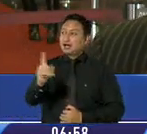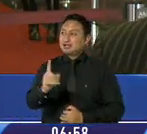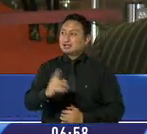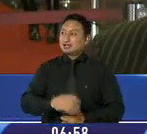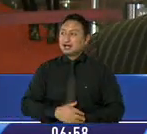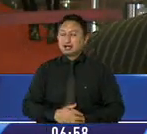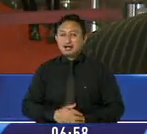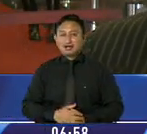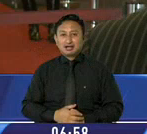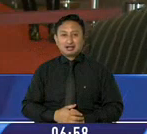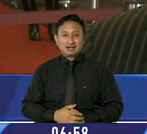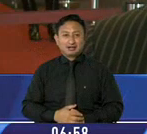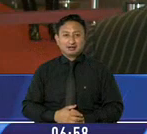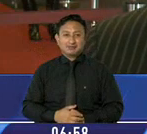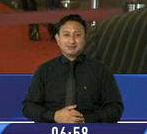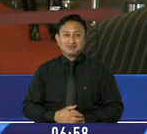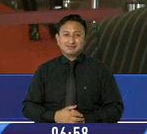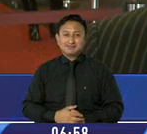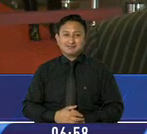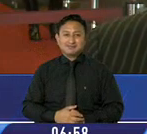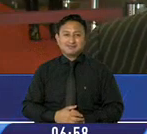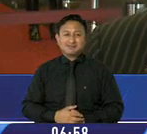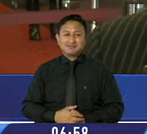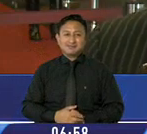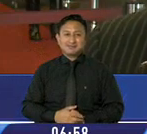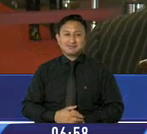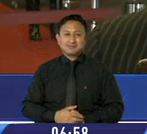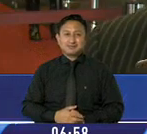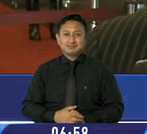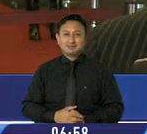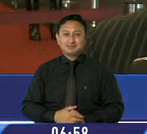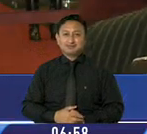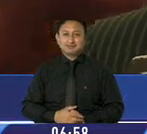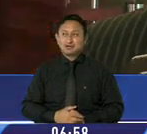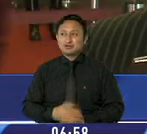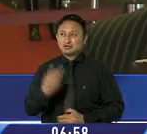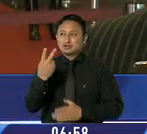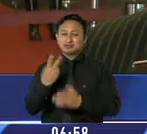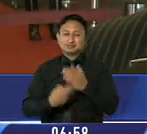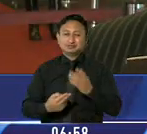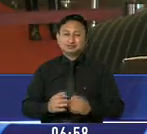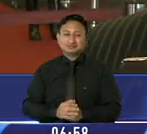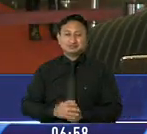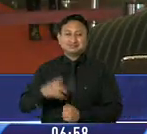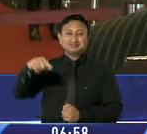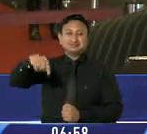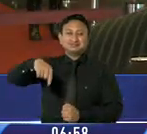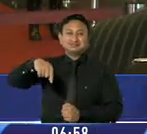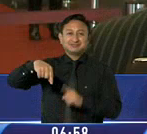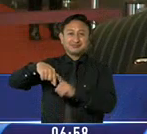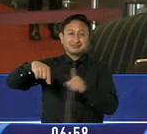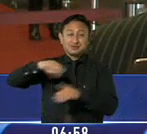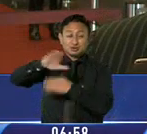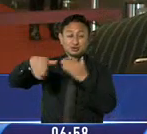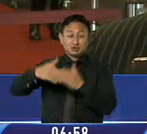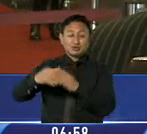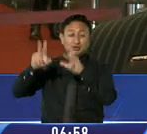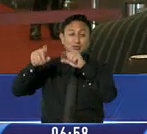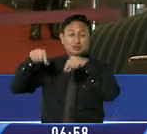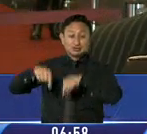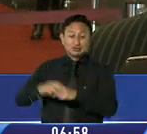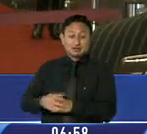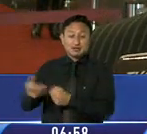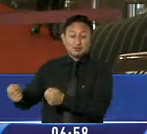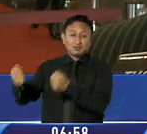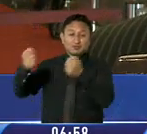la Asamblea, informe sobre estos temas, y el de minoría es el que están proponiendo de que todos estos casos pasen a las